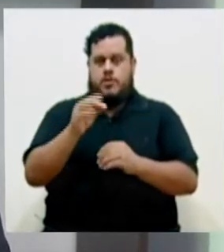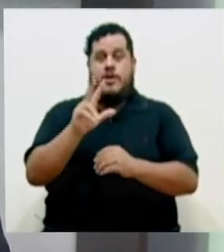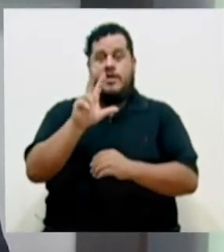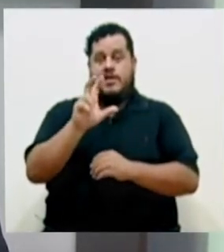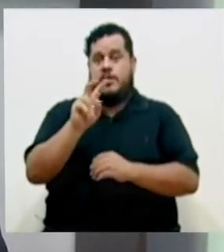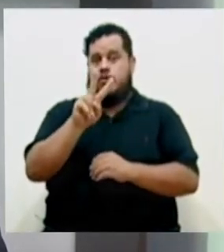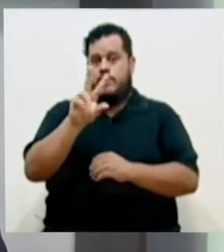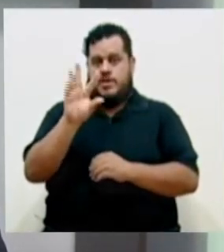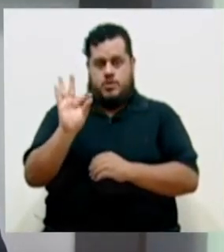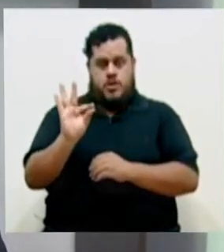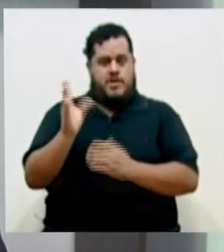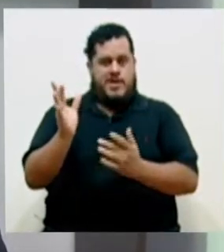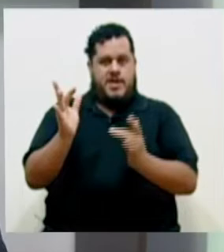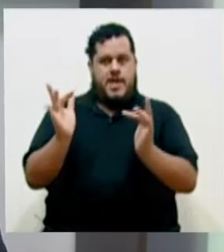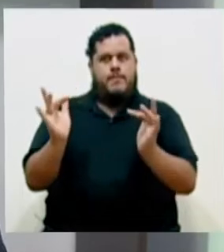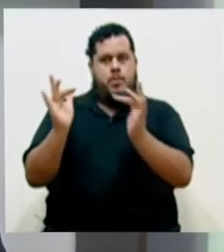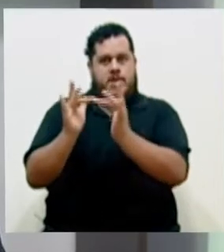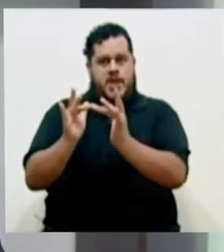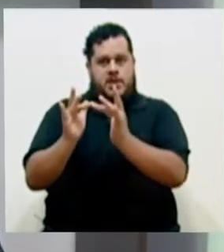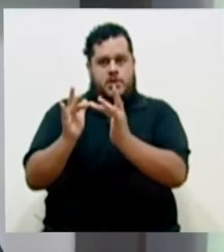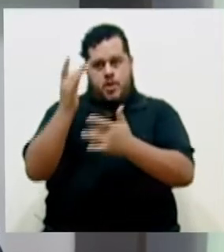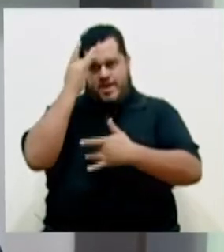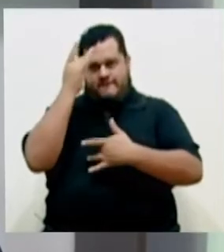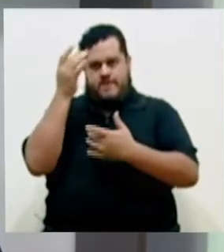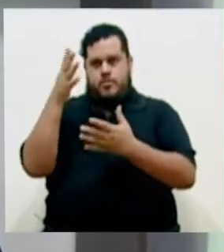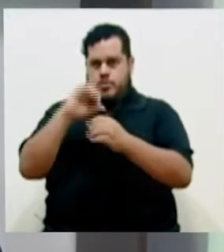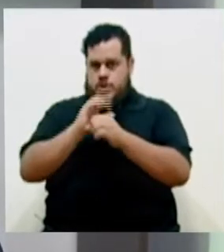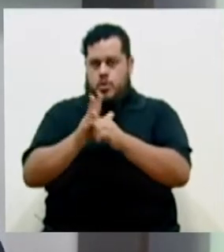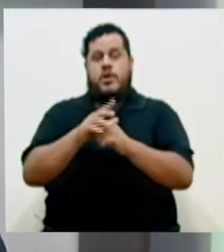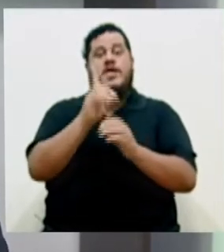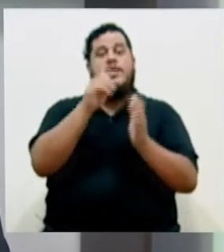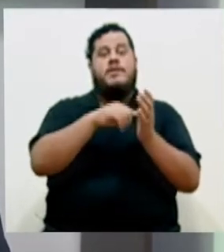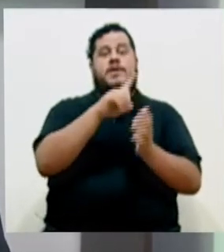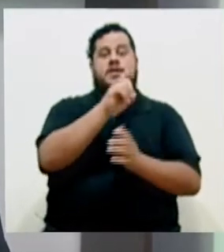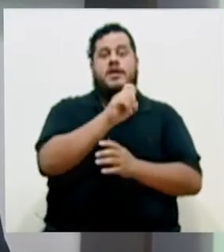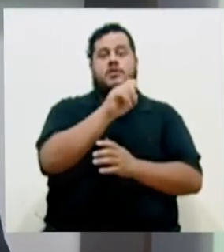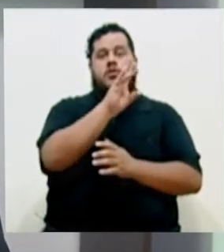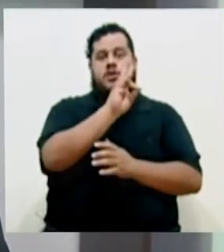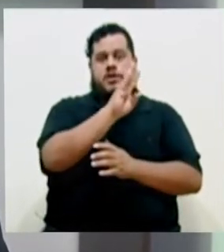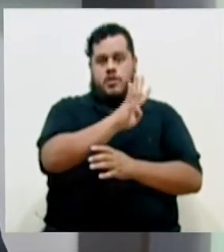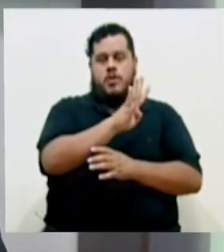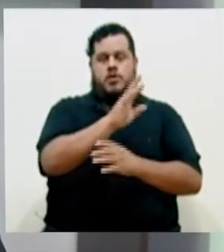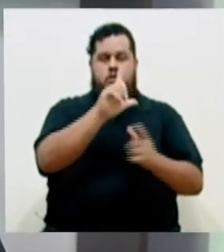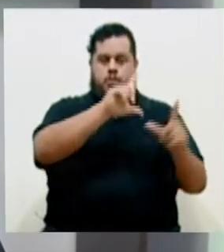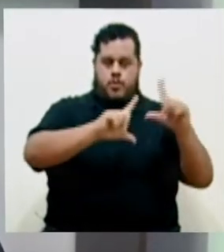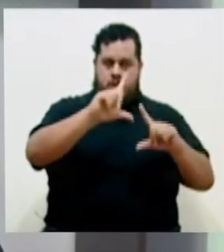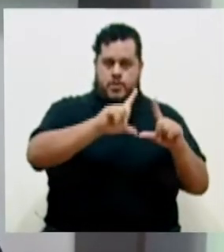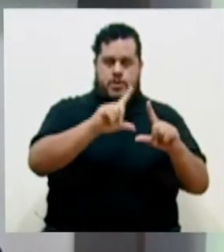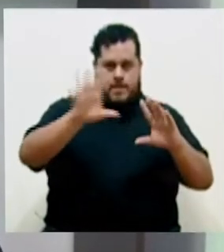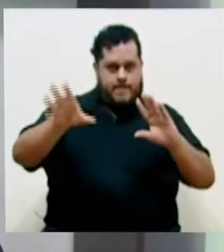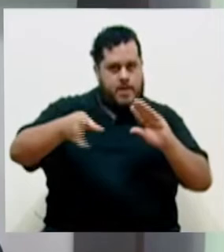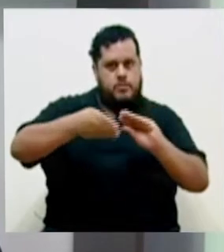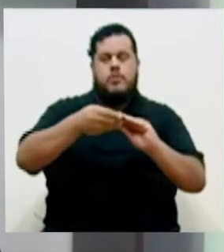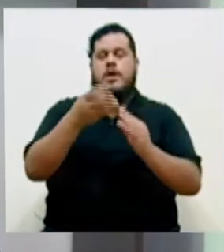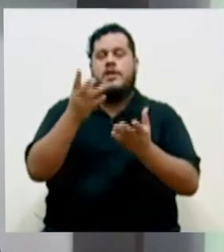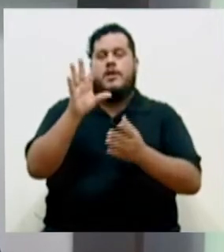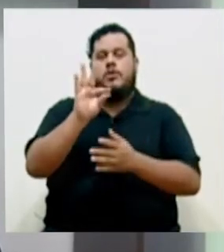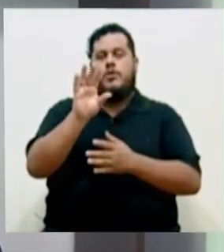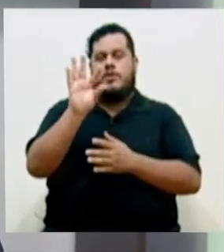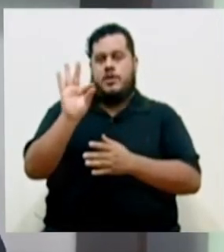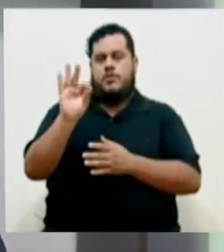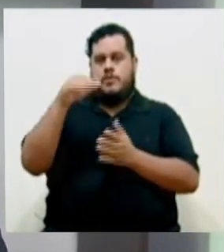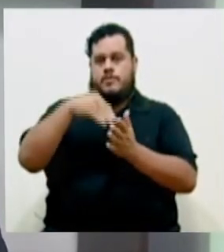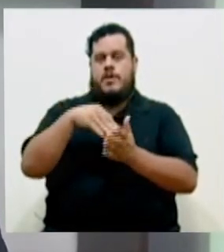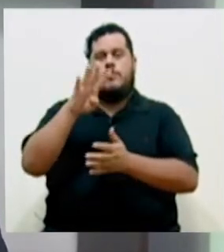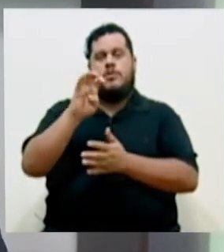cuales 329 fueron diagnosticados por nexo epidemiológico y 1,174 por laboratorio, para un total